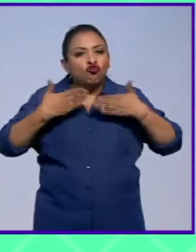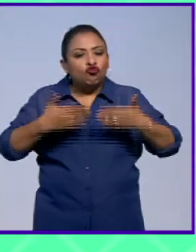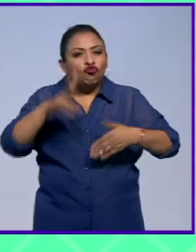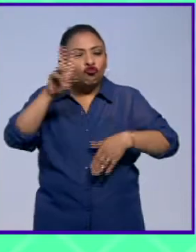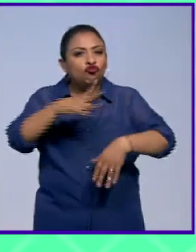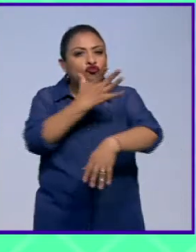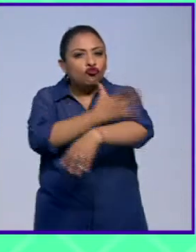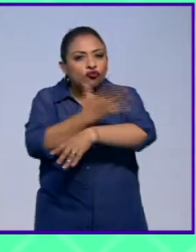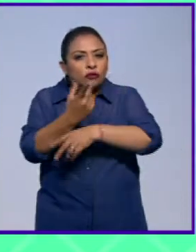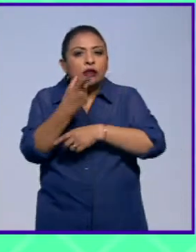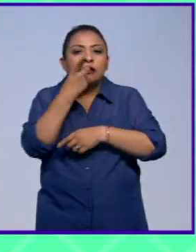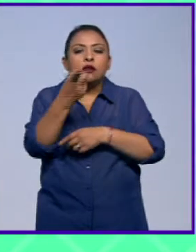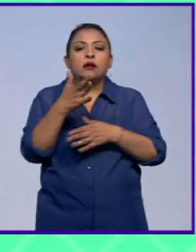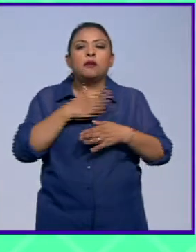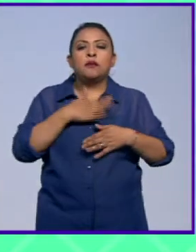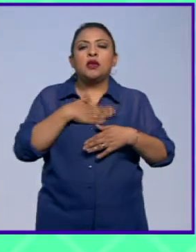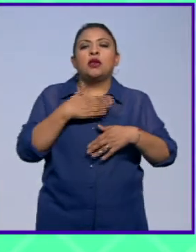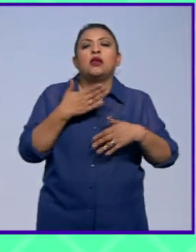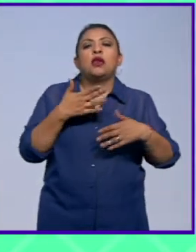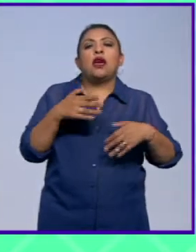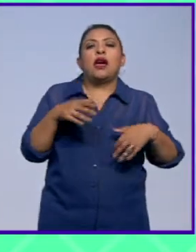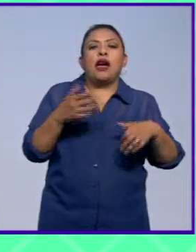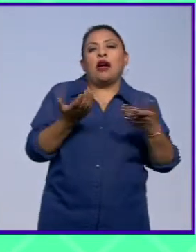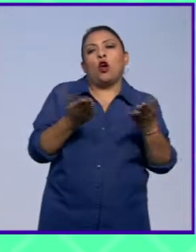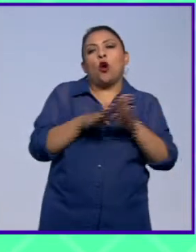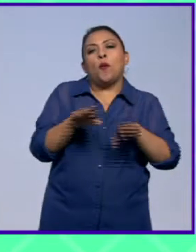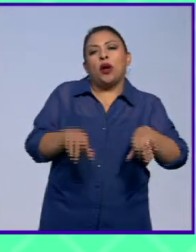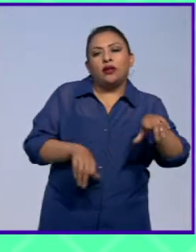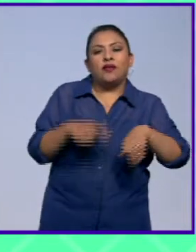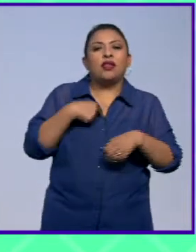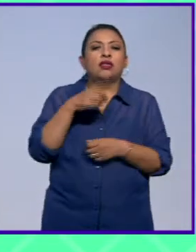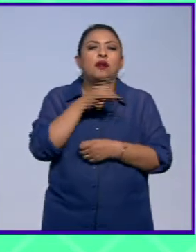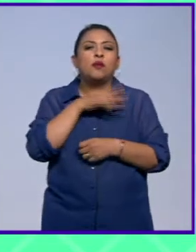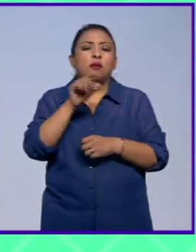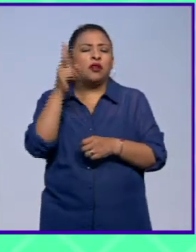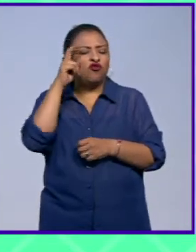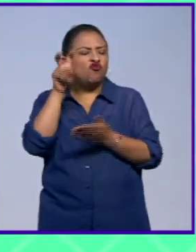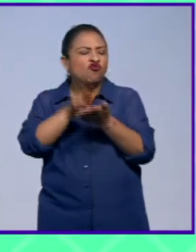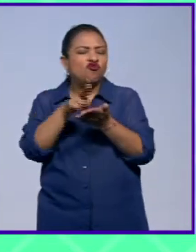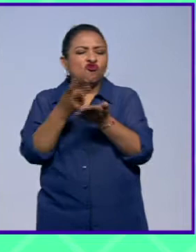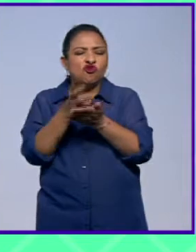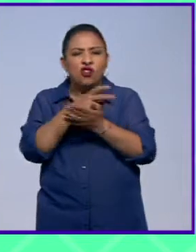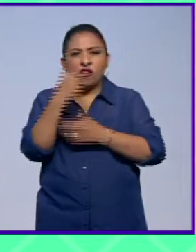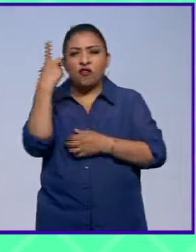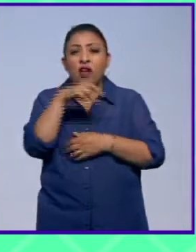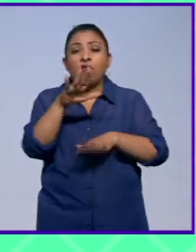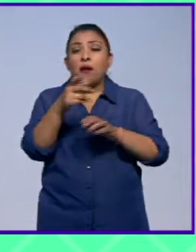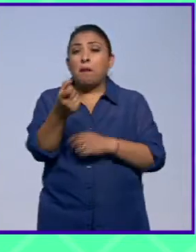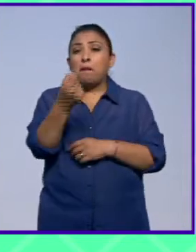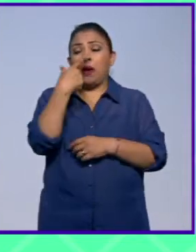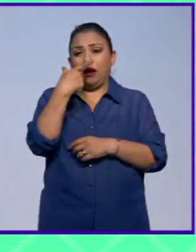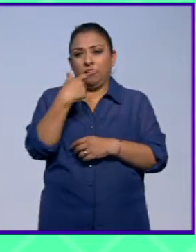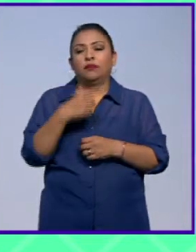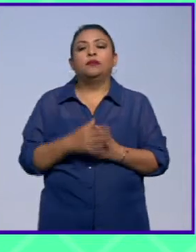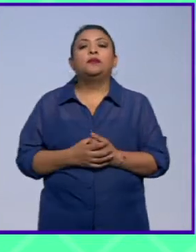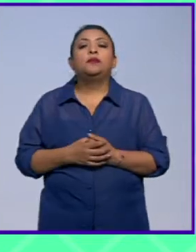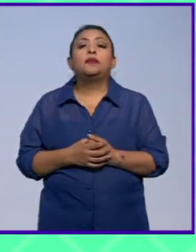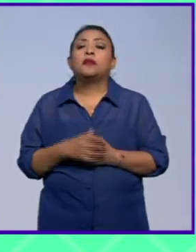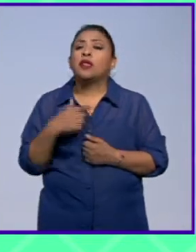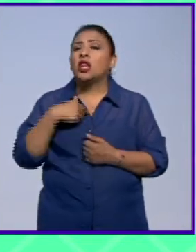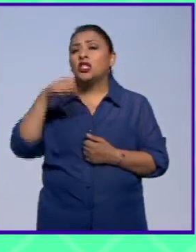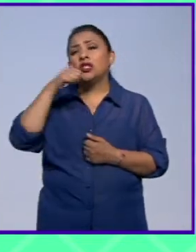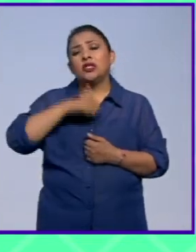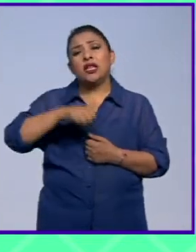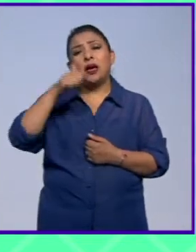donde nos habla de sus ejercicios sus temores e incluso las pesadillas que le ocasiona un medicamento. Yo siempre